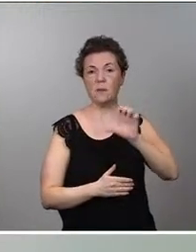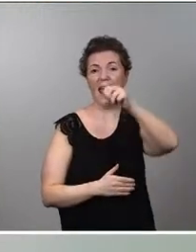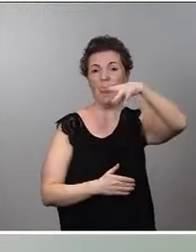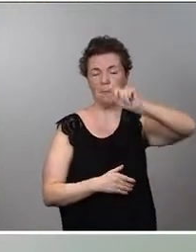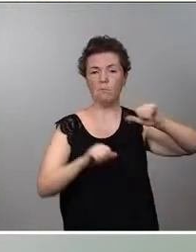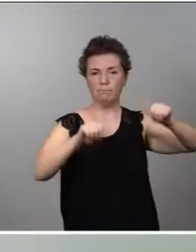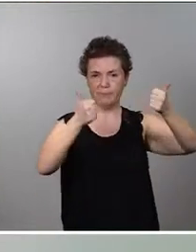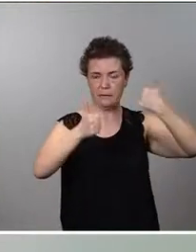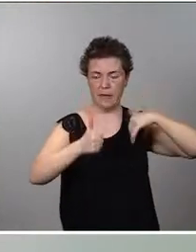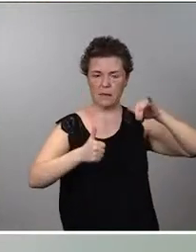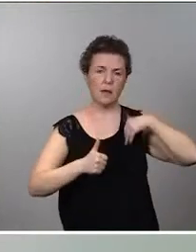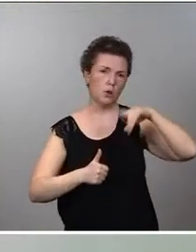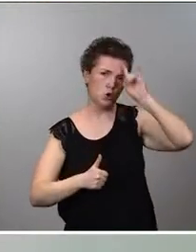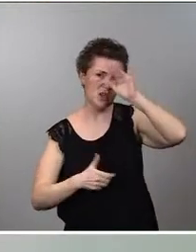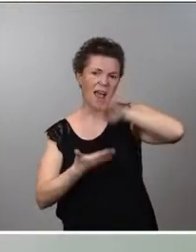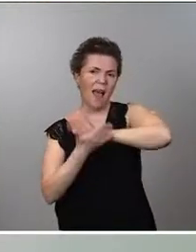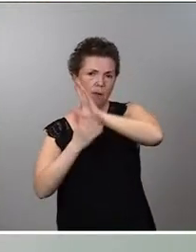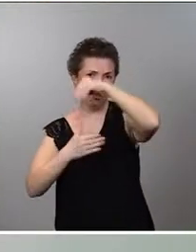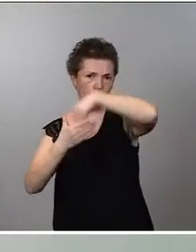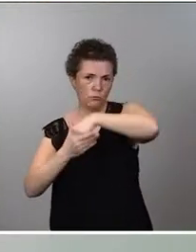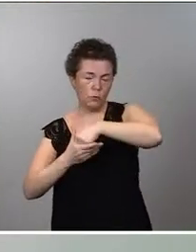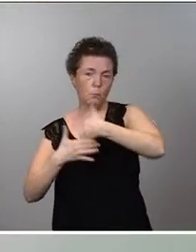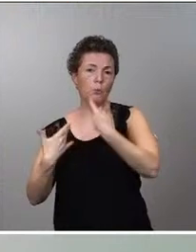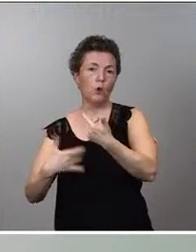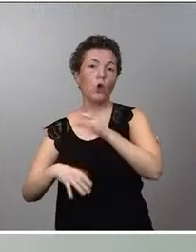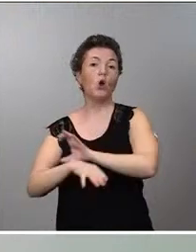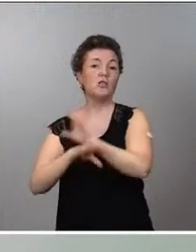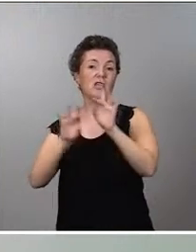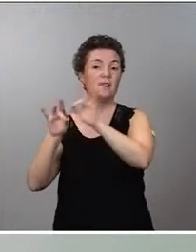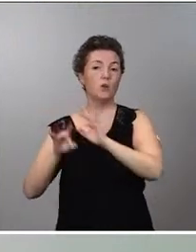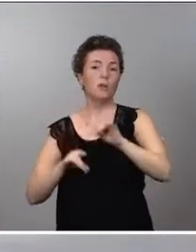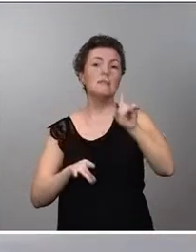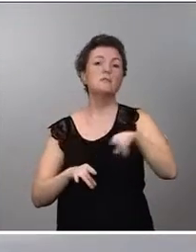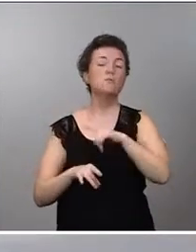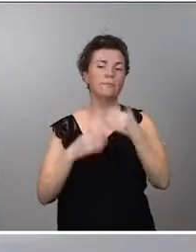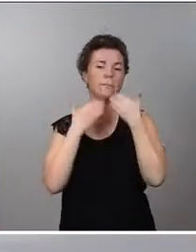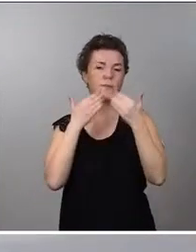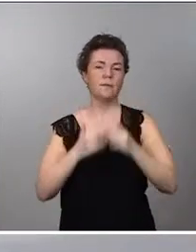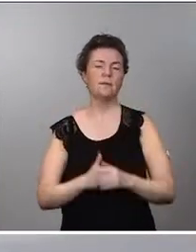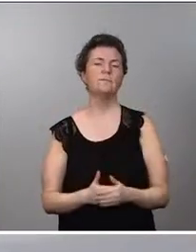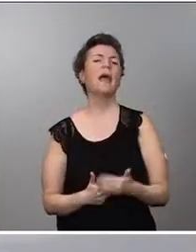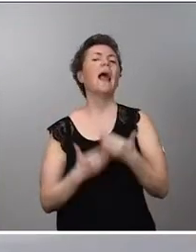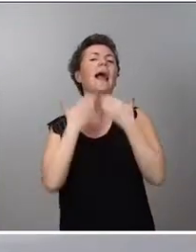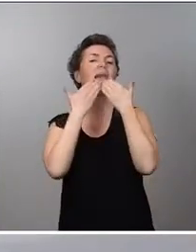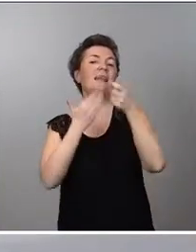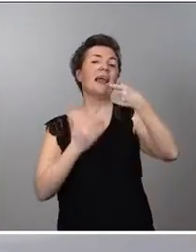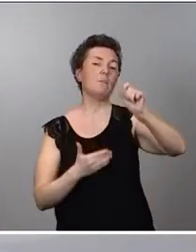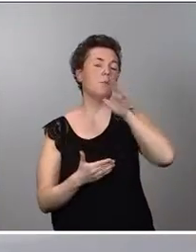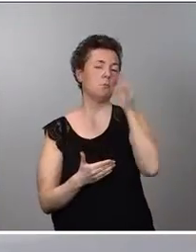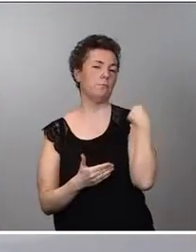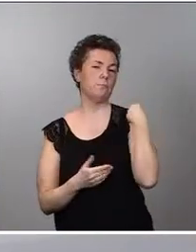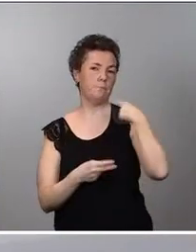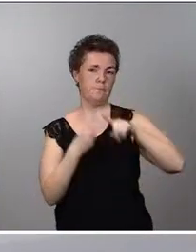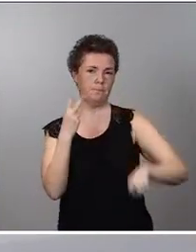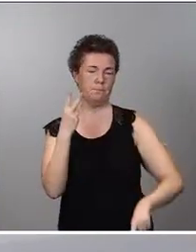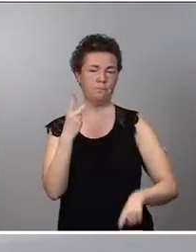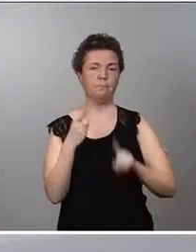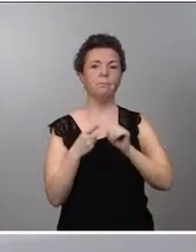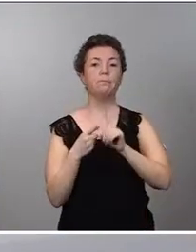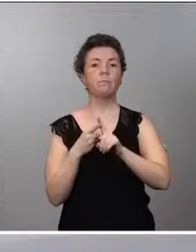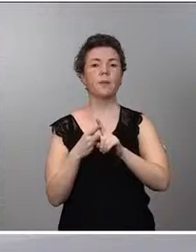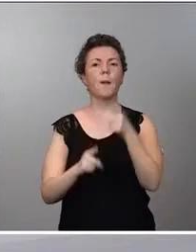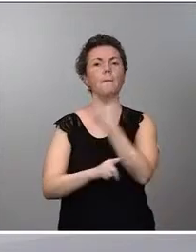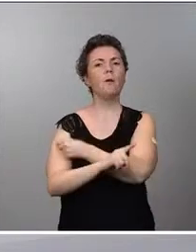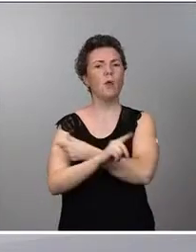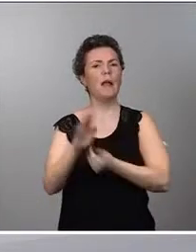esto se ha tratado o si se va a tratar pronto en el Consejo Interterritorial. Muchas gracias. Muchas gracias, Ema, por tus dos preguntas. El ritmo de vacunación